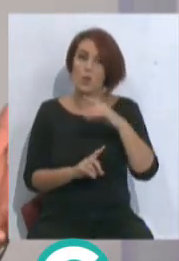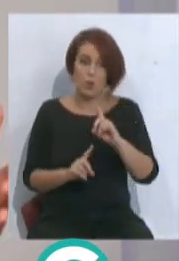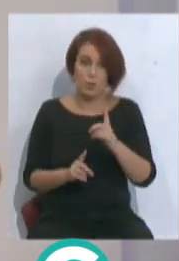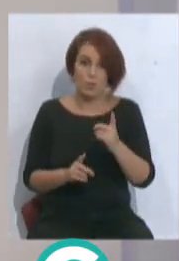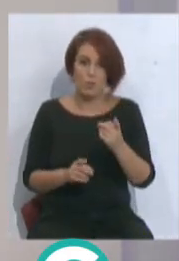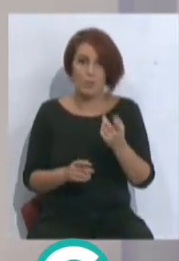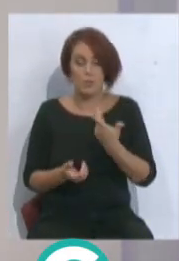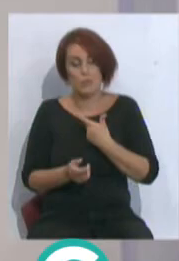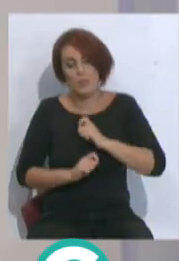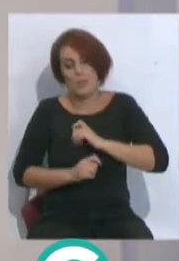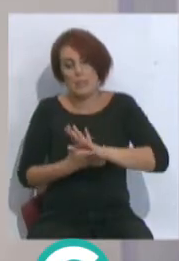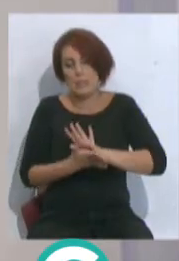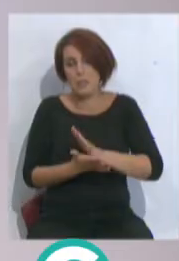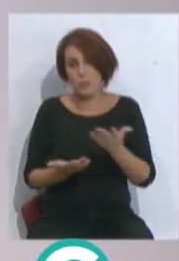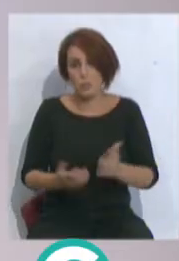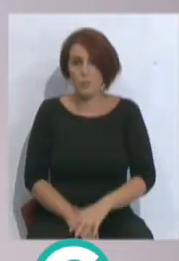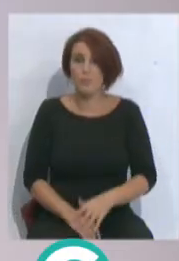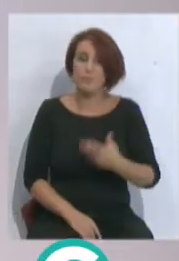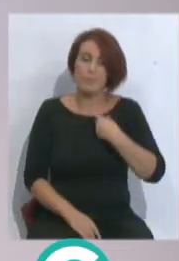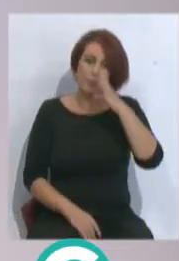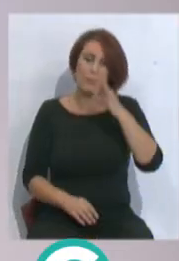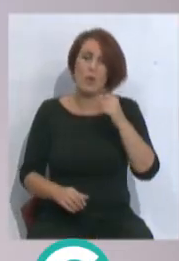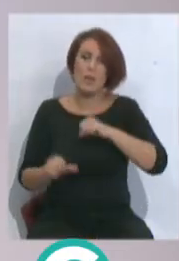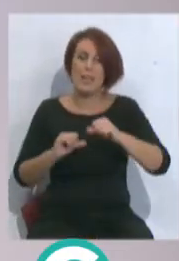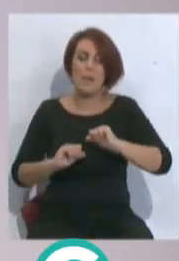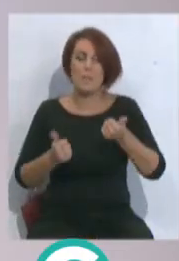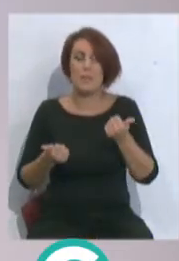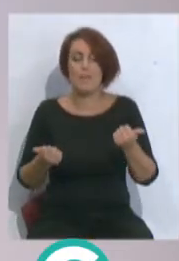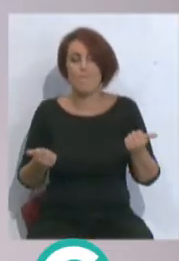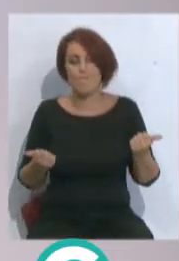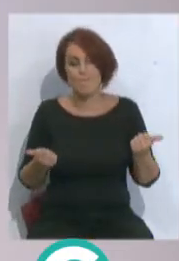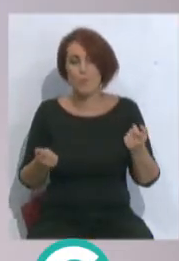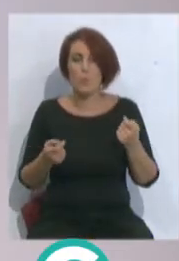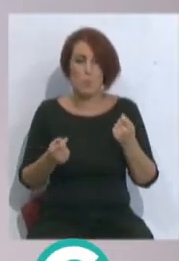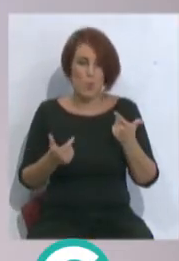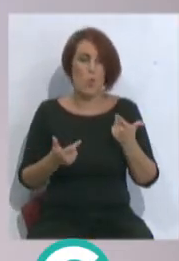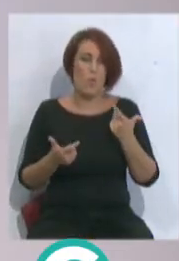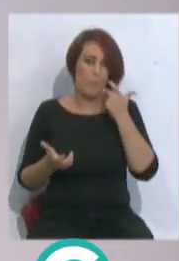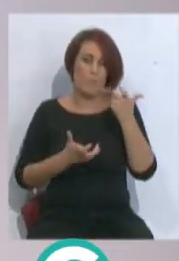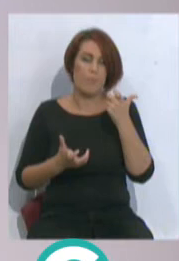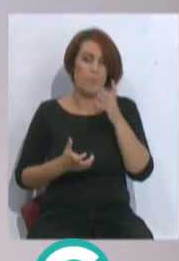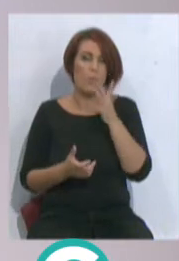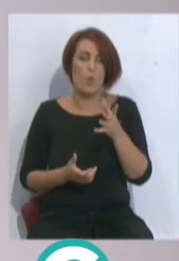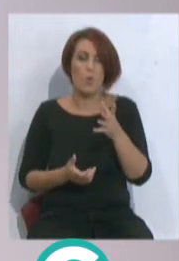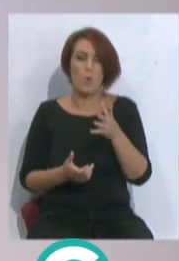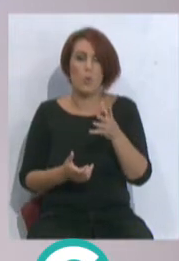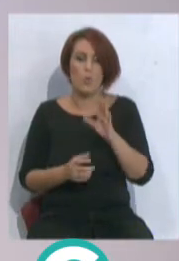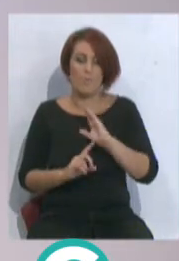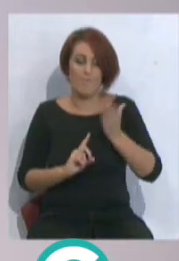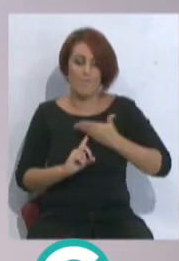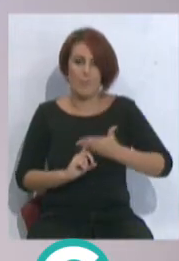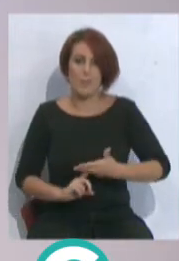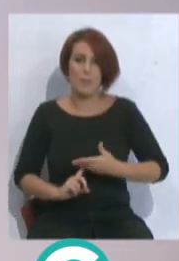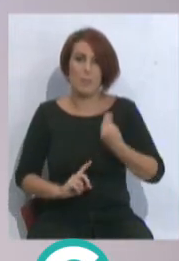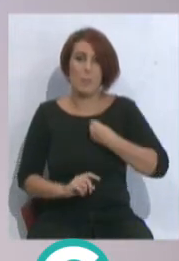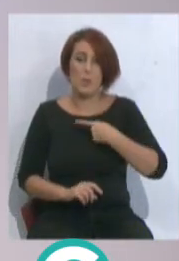beneficiaba eso. Yo creo que el inicio ligero del Cádiz está todavía marcado por las lesiones y